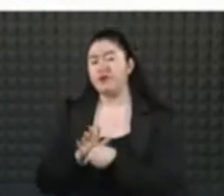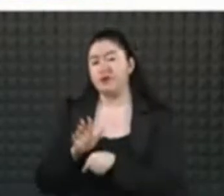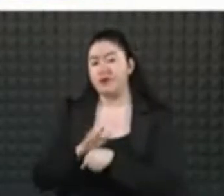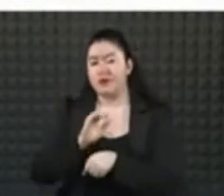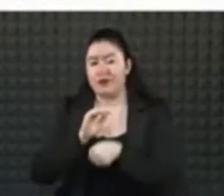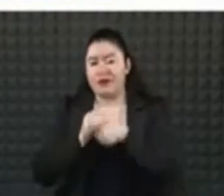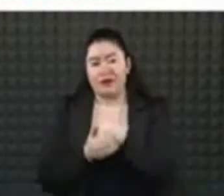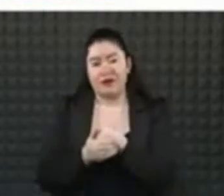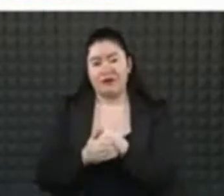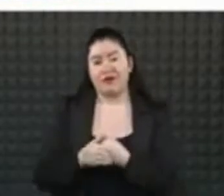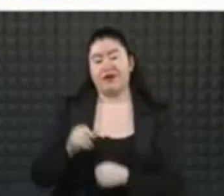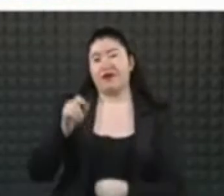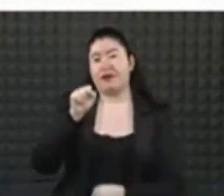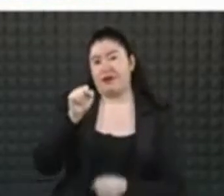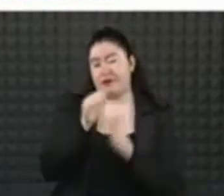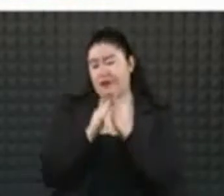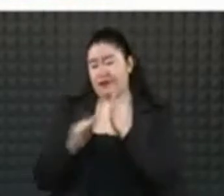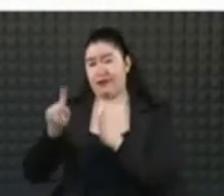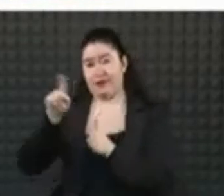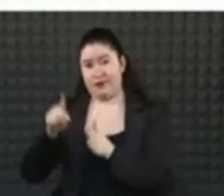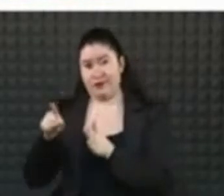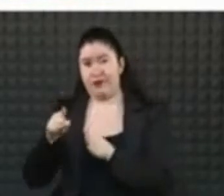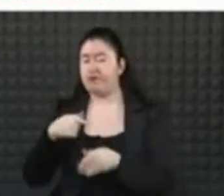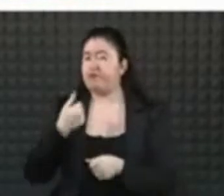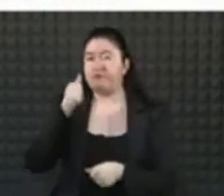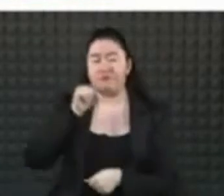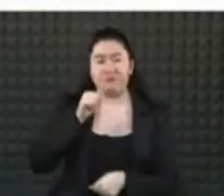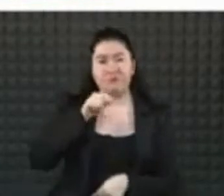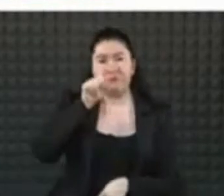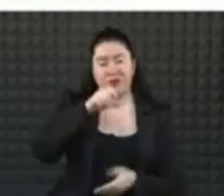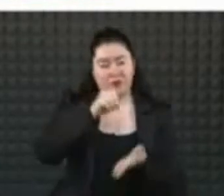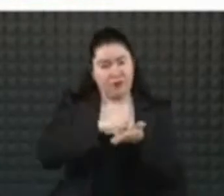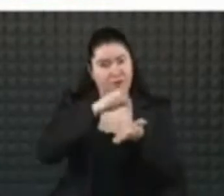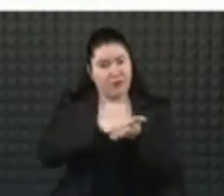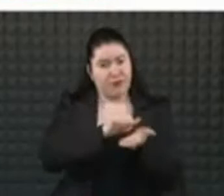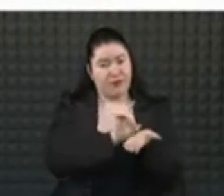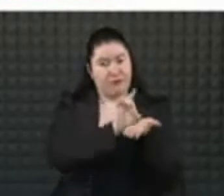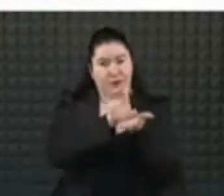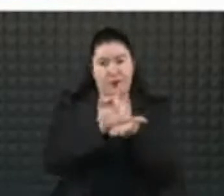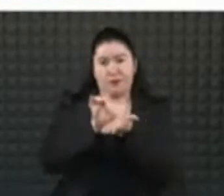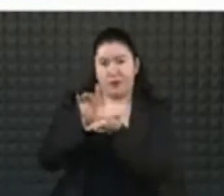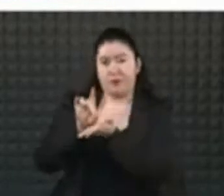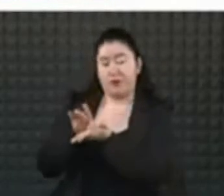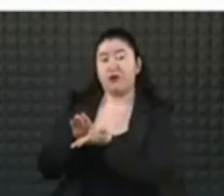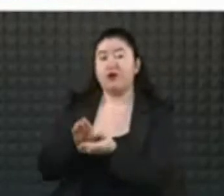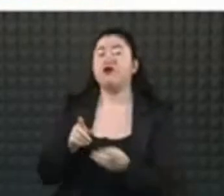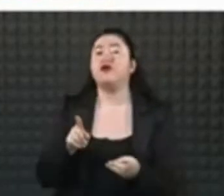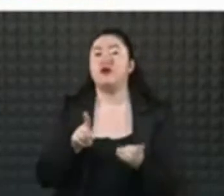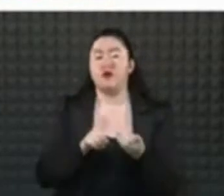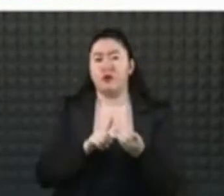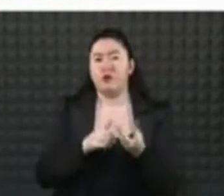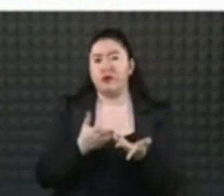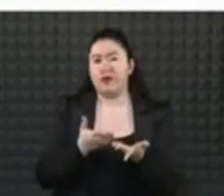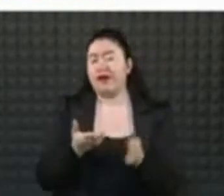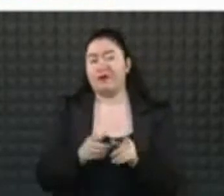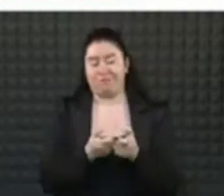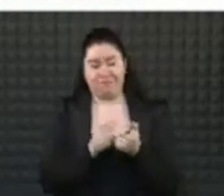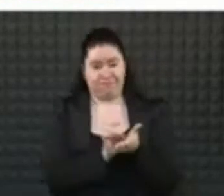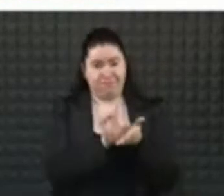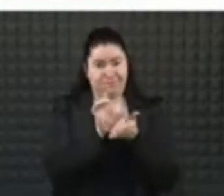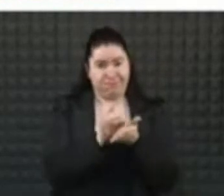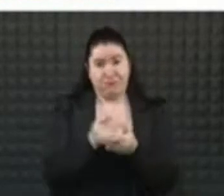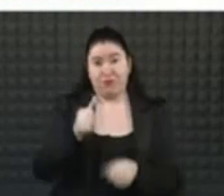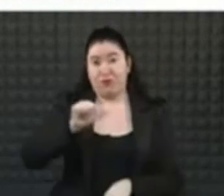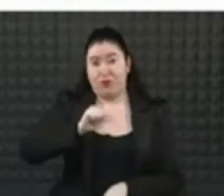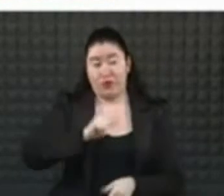una unidad vacunadora, un día, una hora de cita y van a recibir a partir de hoy al mediodía el nombre, su nombre, su día de vacunación, su sede